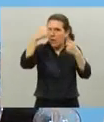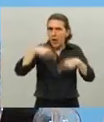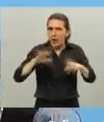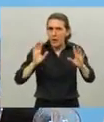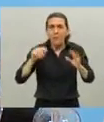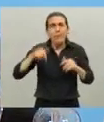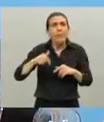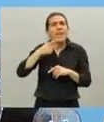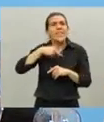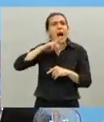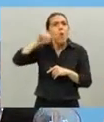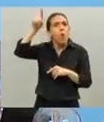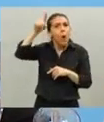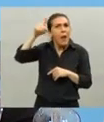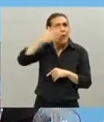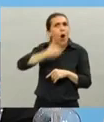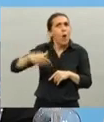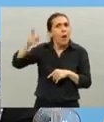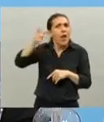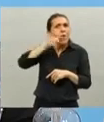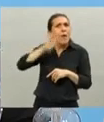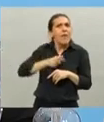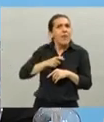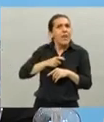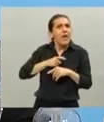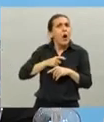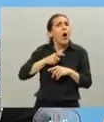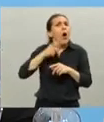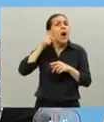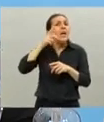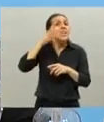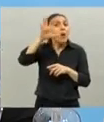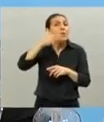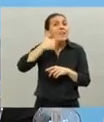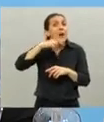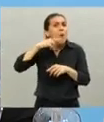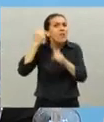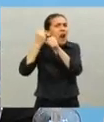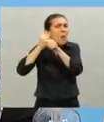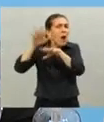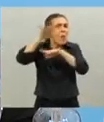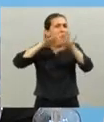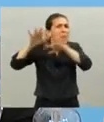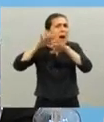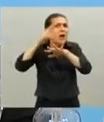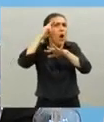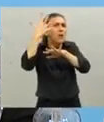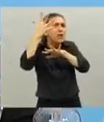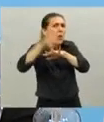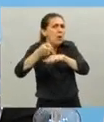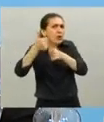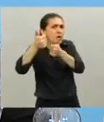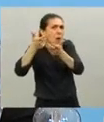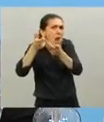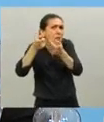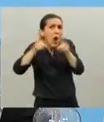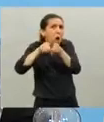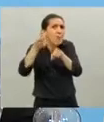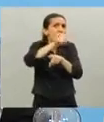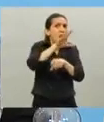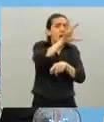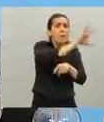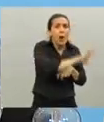me dijo que el 95% de la actividad económica está funcionando en San Juan y como pasa en San Juan pasan en muchas otras provincias